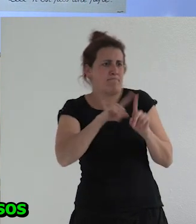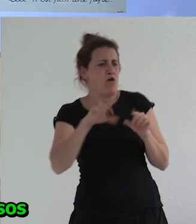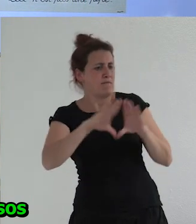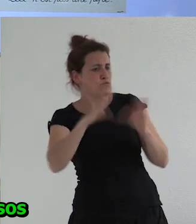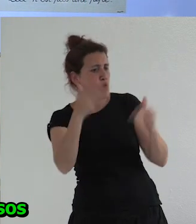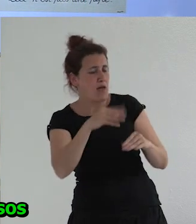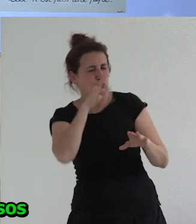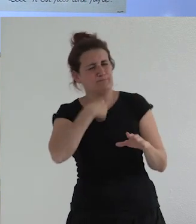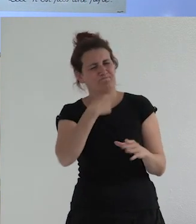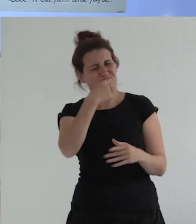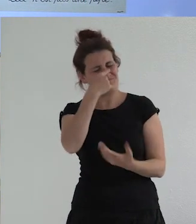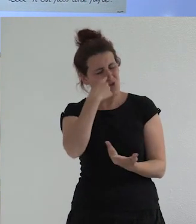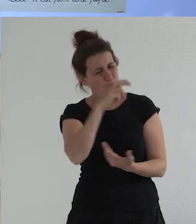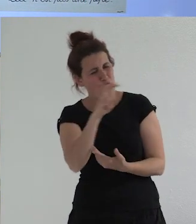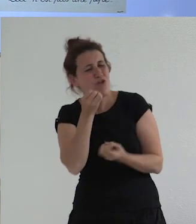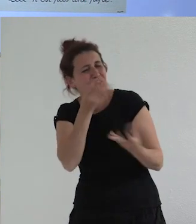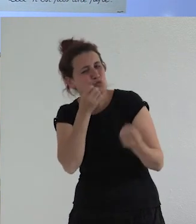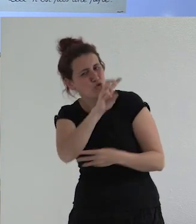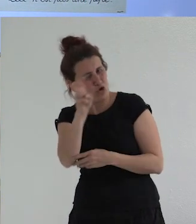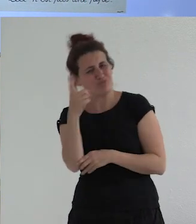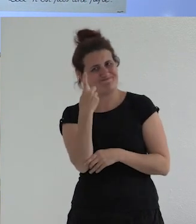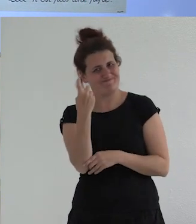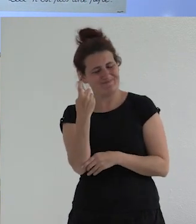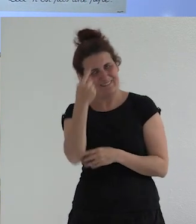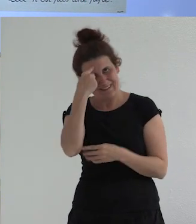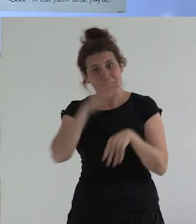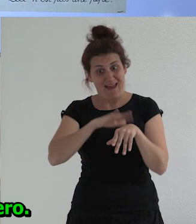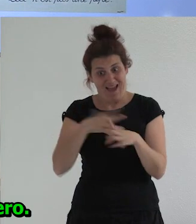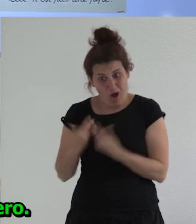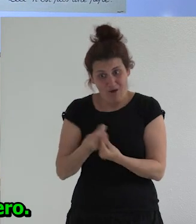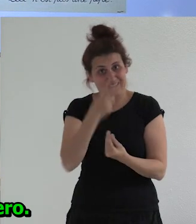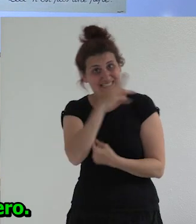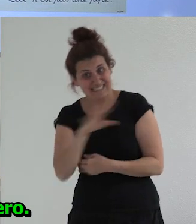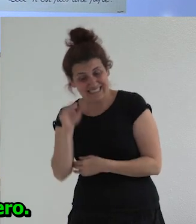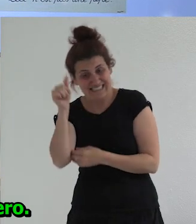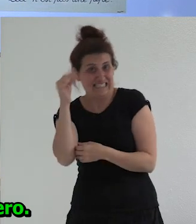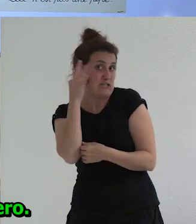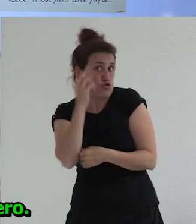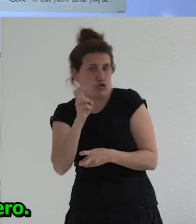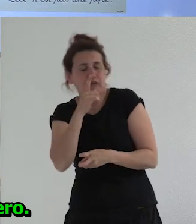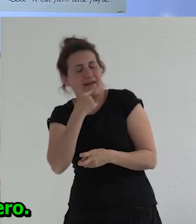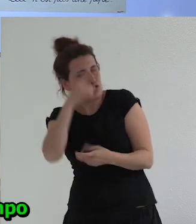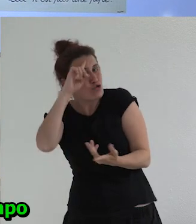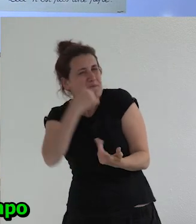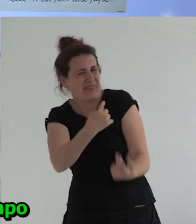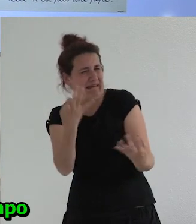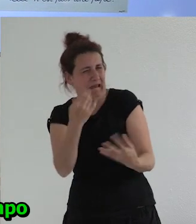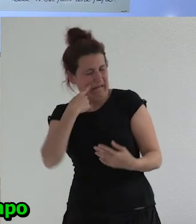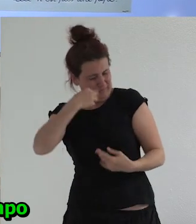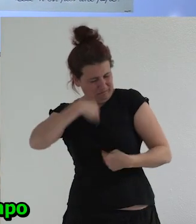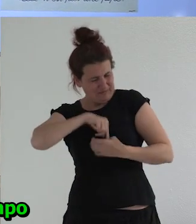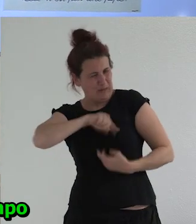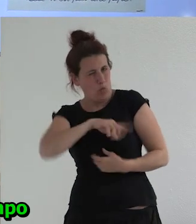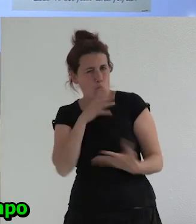falta que haya otros discursos para acompañar a niños que dicen que son niñas que no sean necesariamente de la transición de género y ahí es